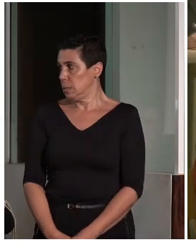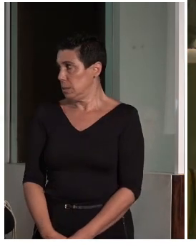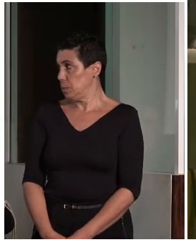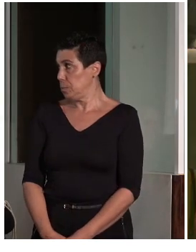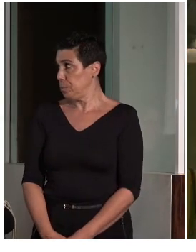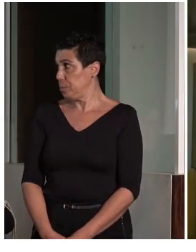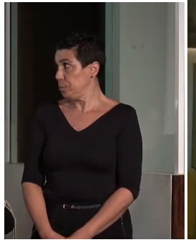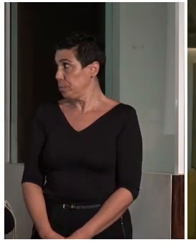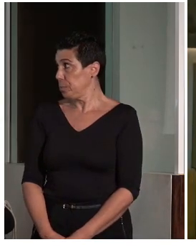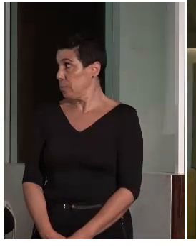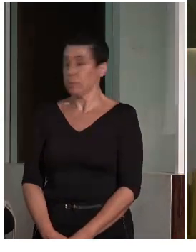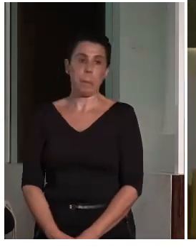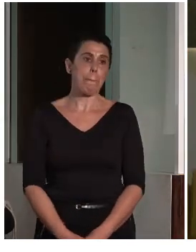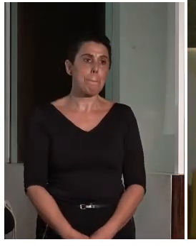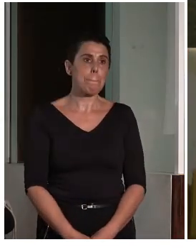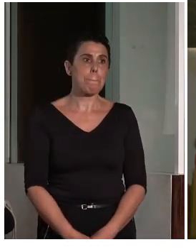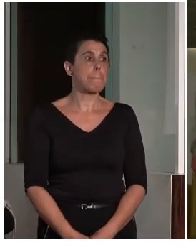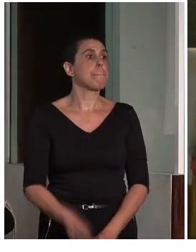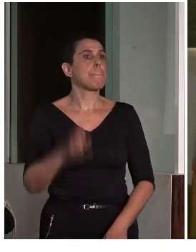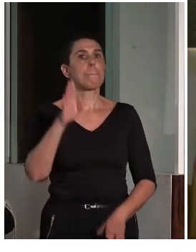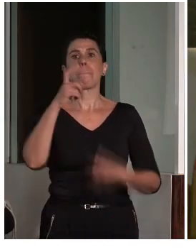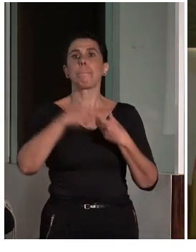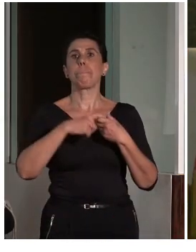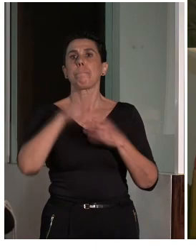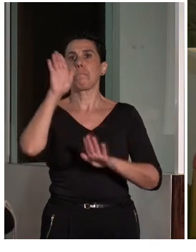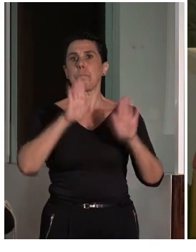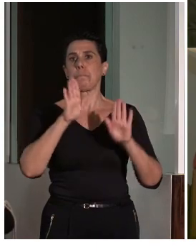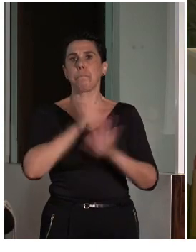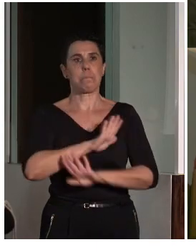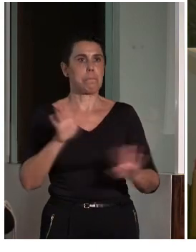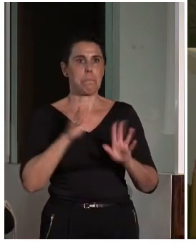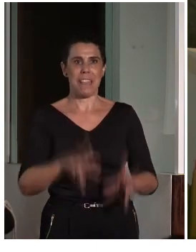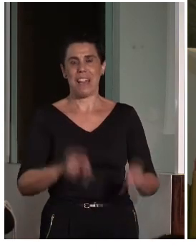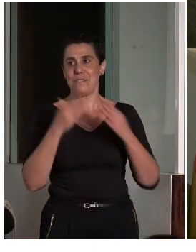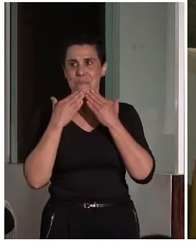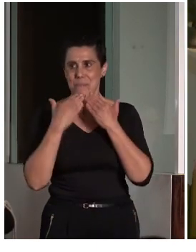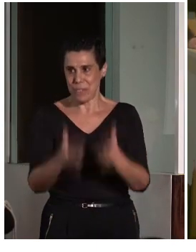¿Alguna intervención más? Pues nada. Muchas gracias.